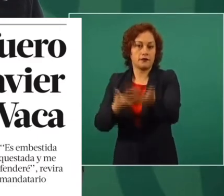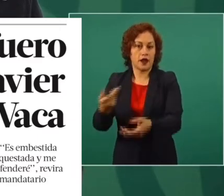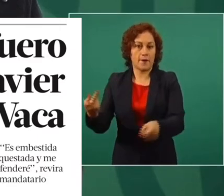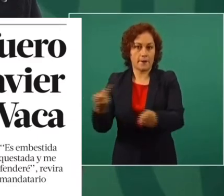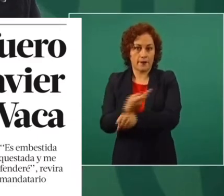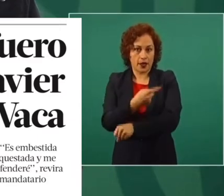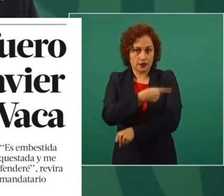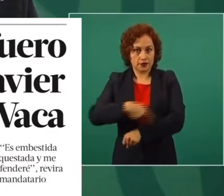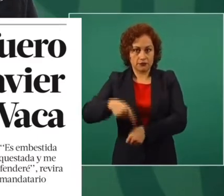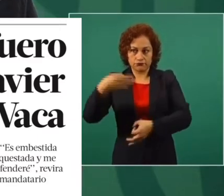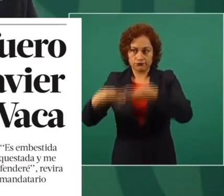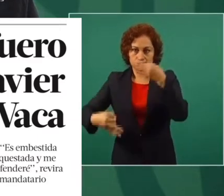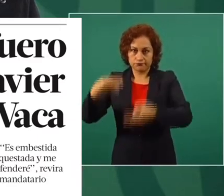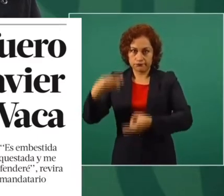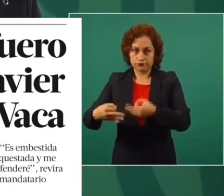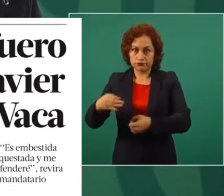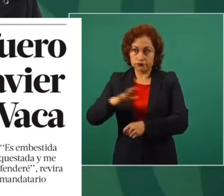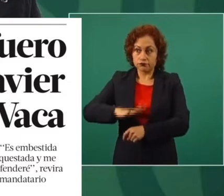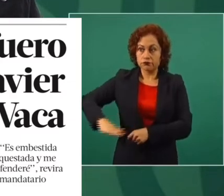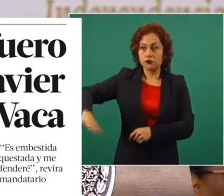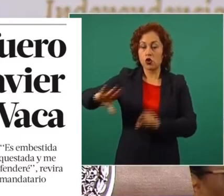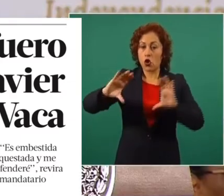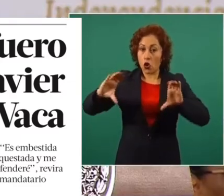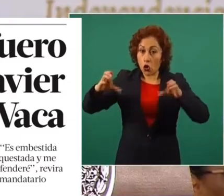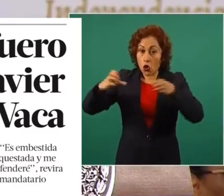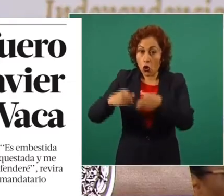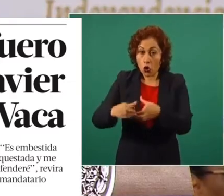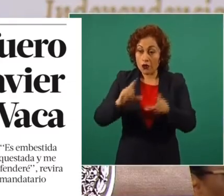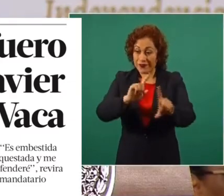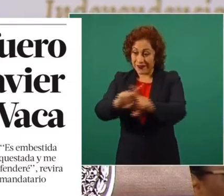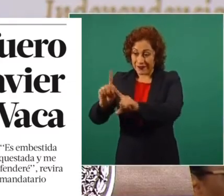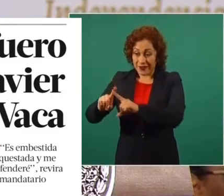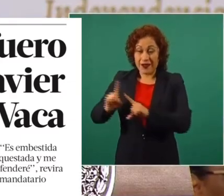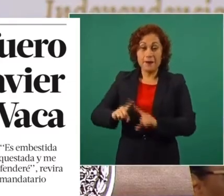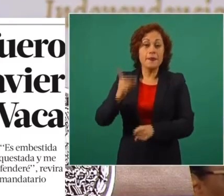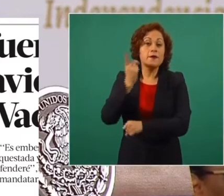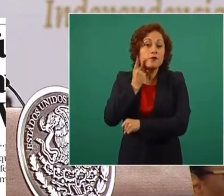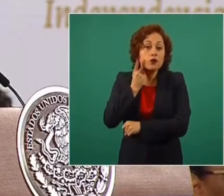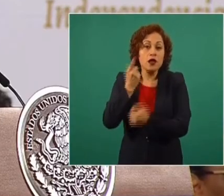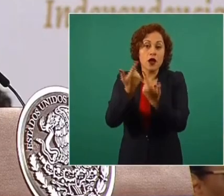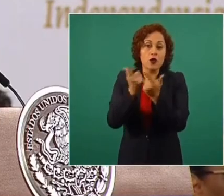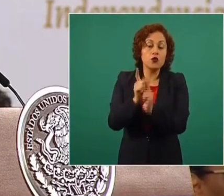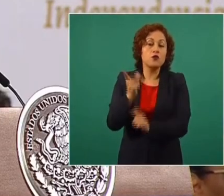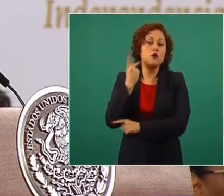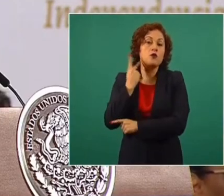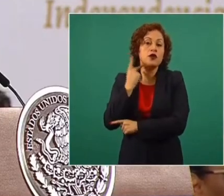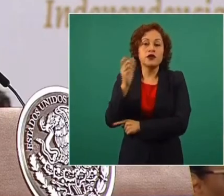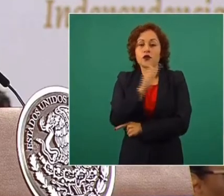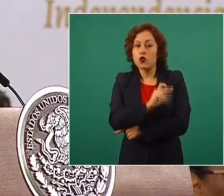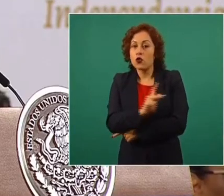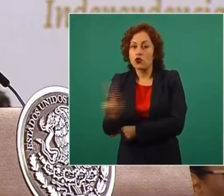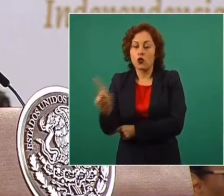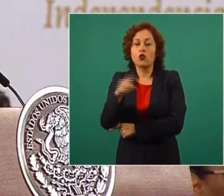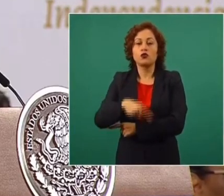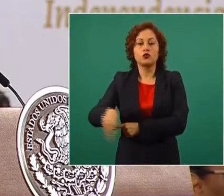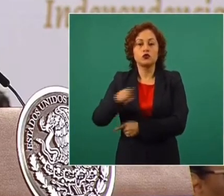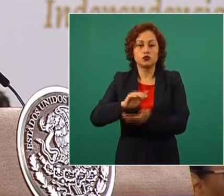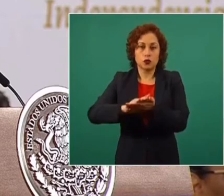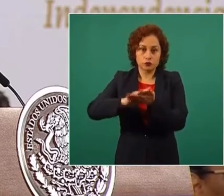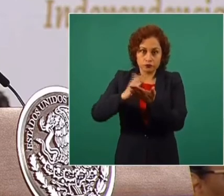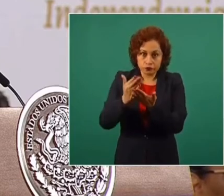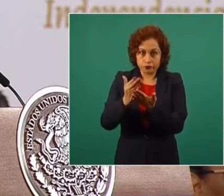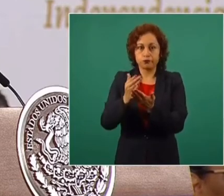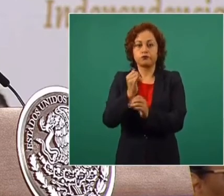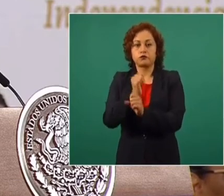Todo el Congreso, todos los partidos políticos, todos los diputados van a tener acceso a ese procedimiento para conocer